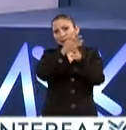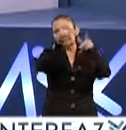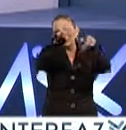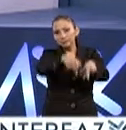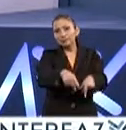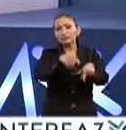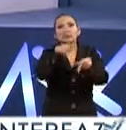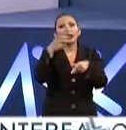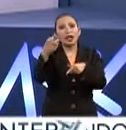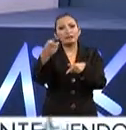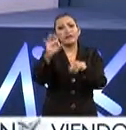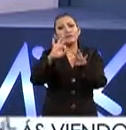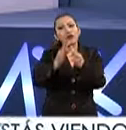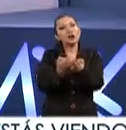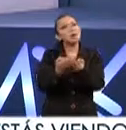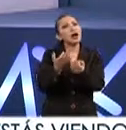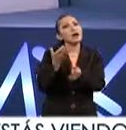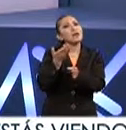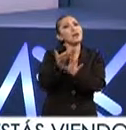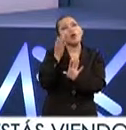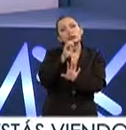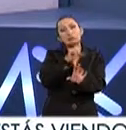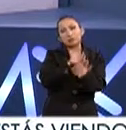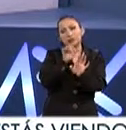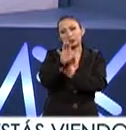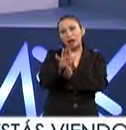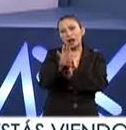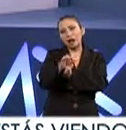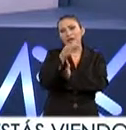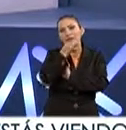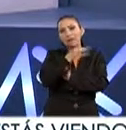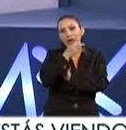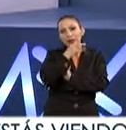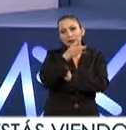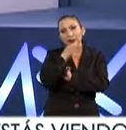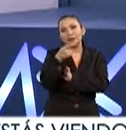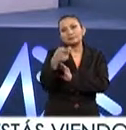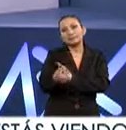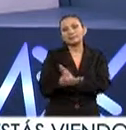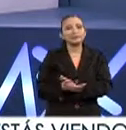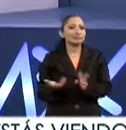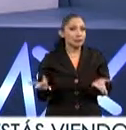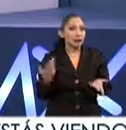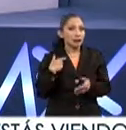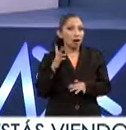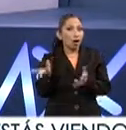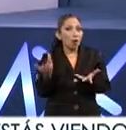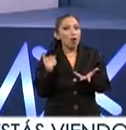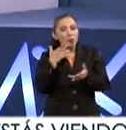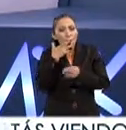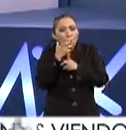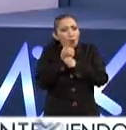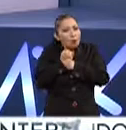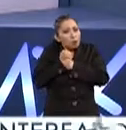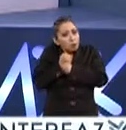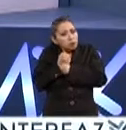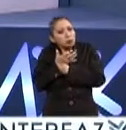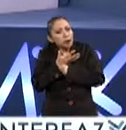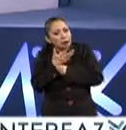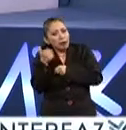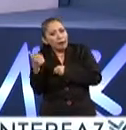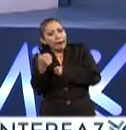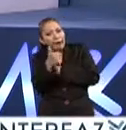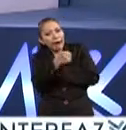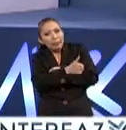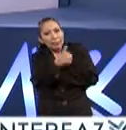panteones esas formas tan originales de estar celebrando estas festividades los arraigos que se tienen en